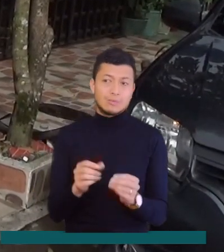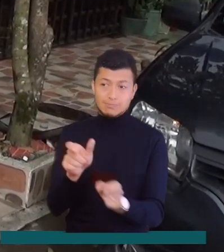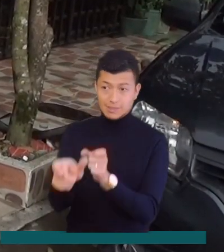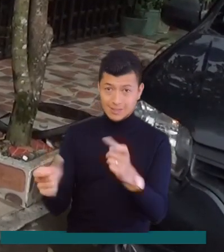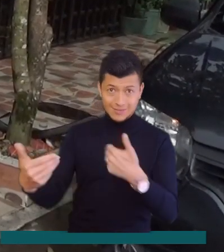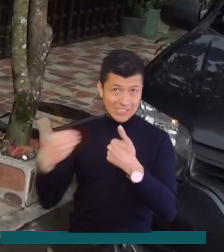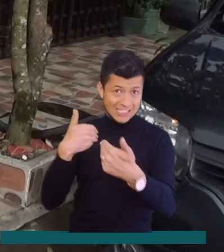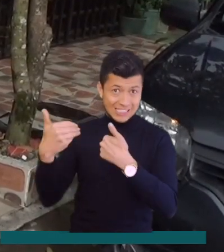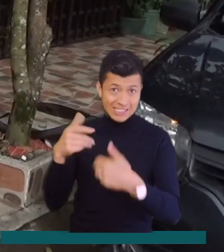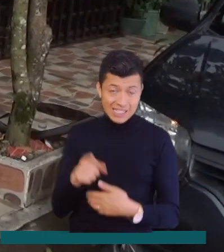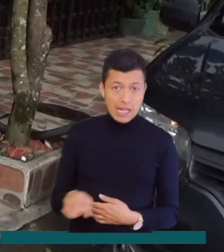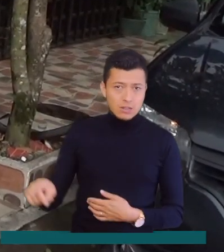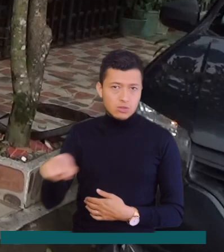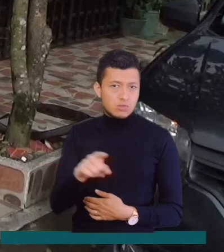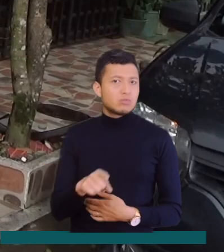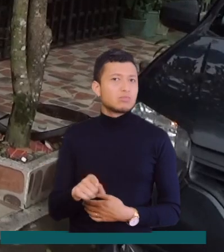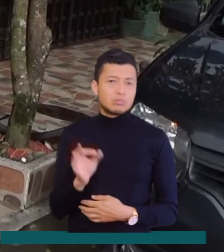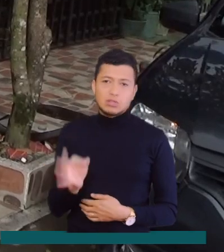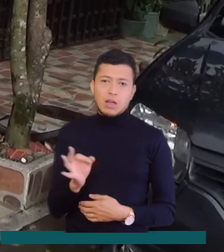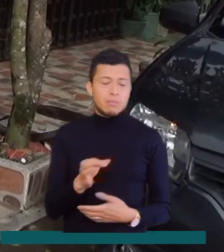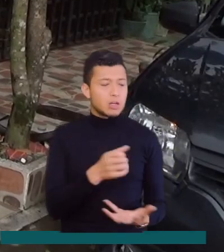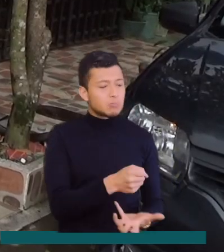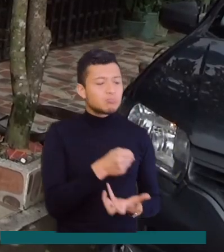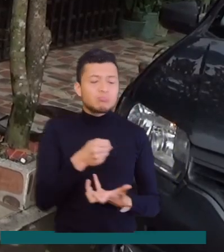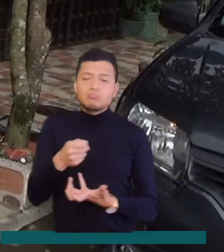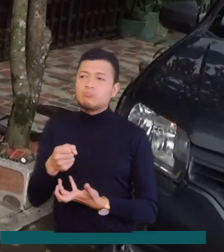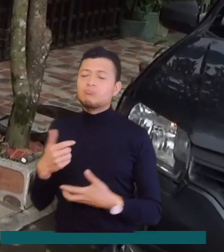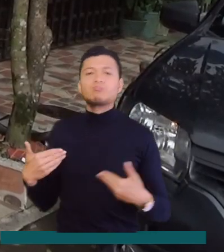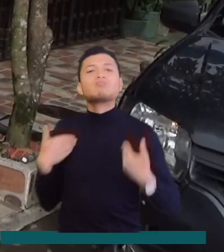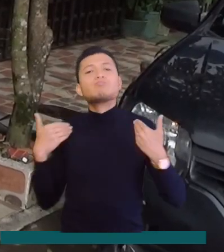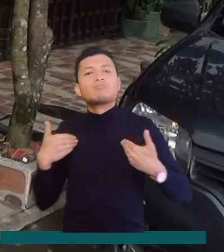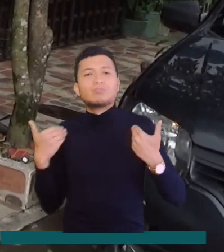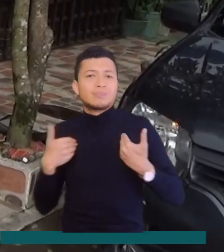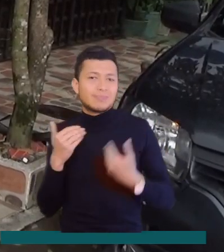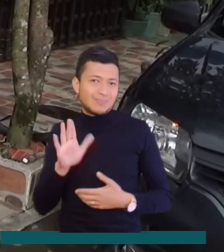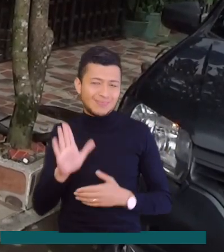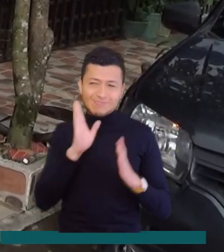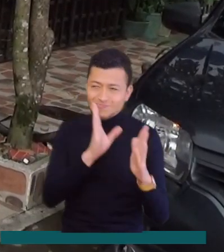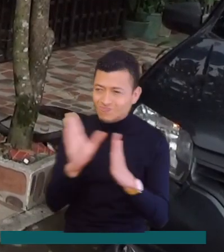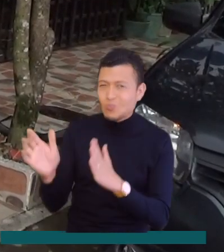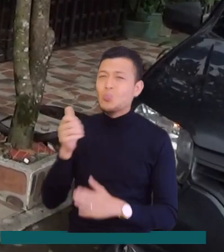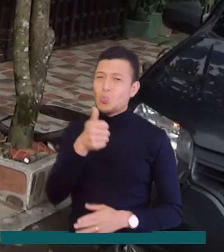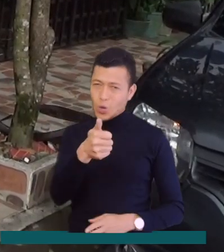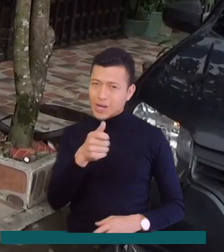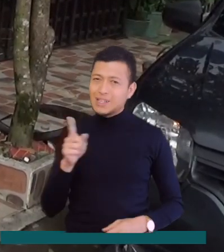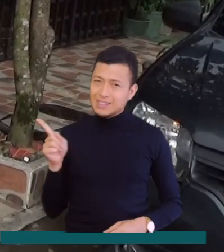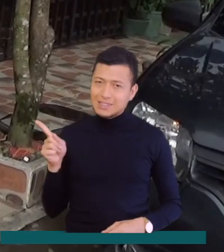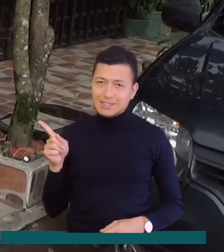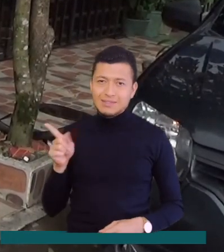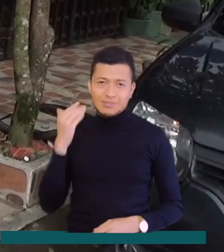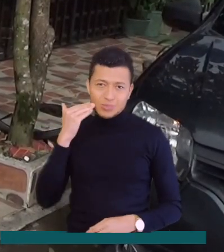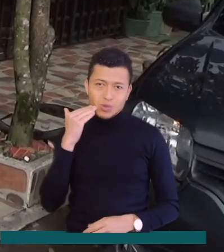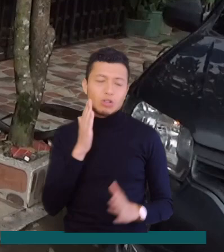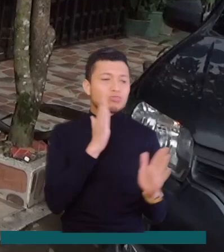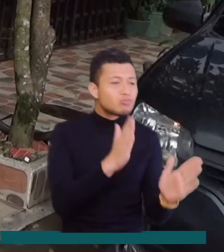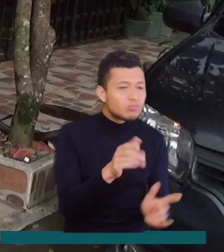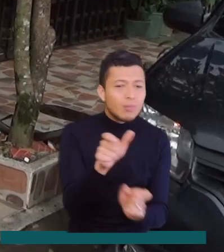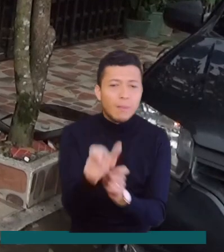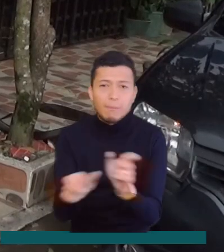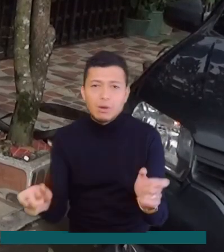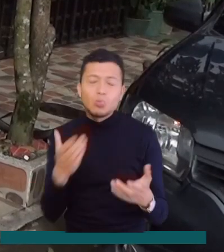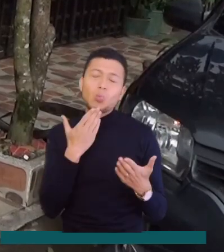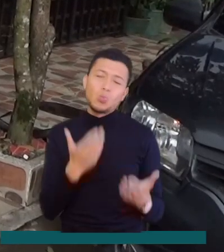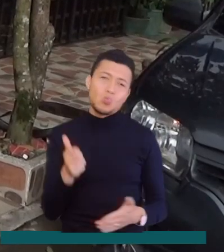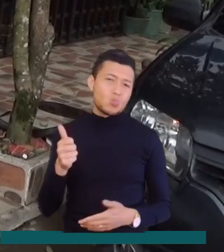las personas que vienen, pues ellos se van muy contentos con sus tamales y la atención es buena de la señora hacia